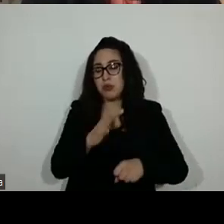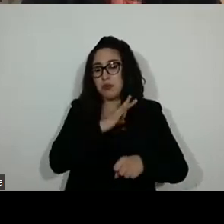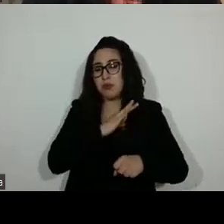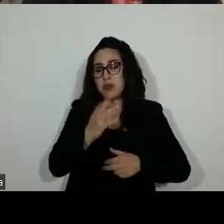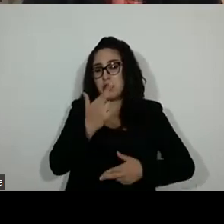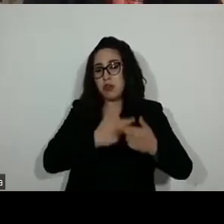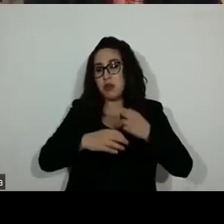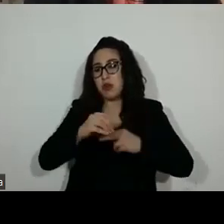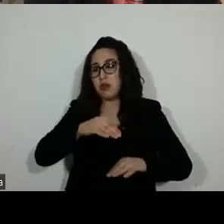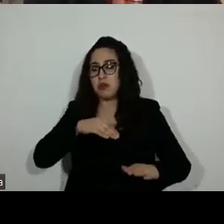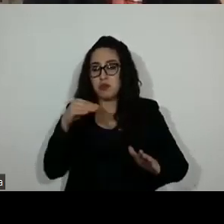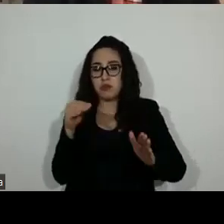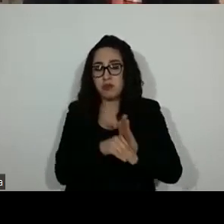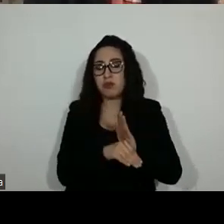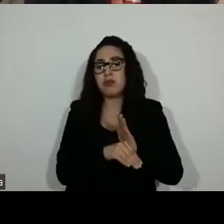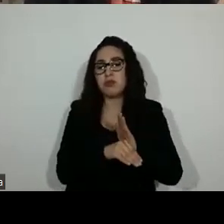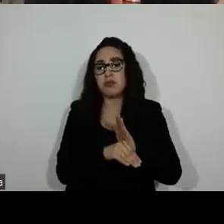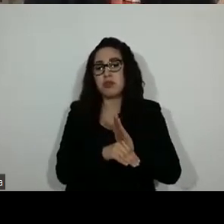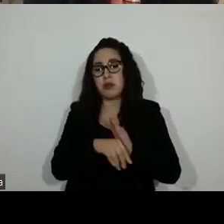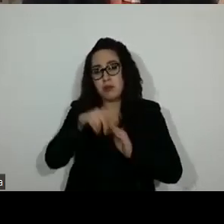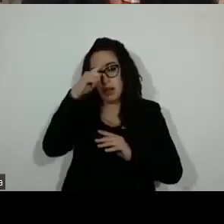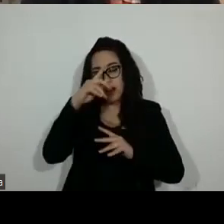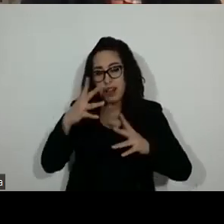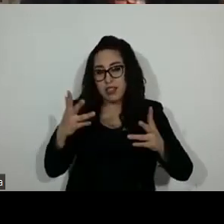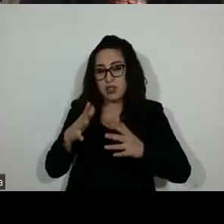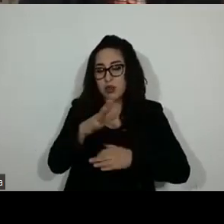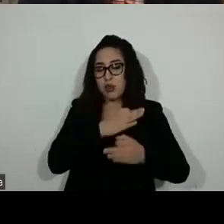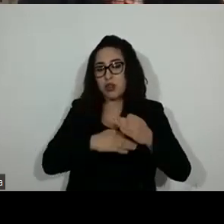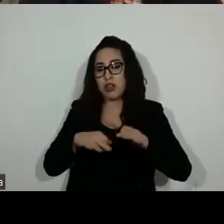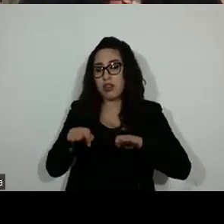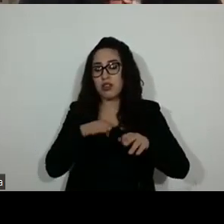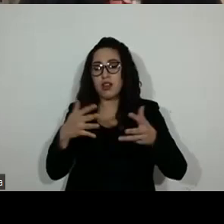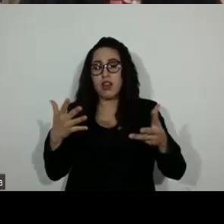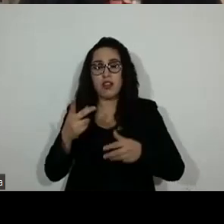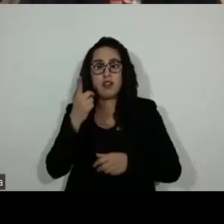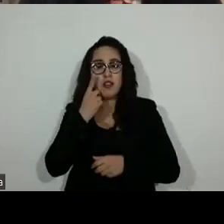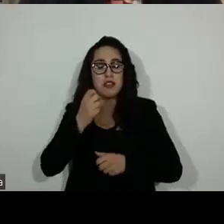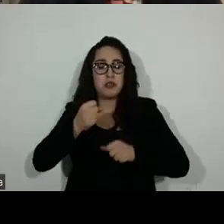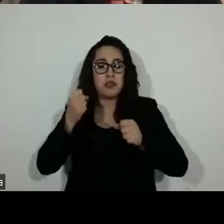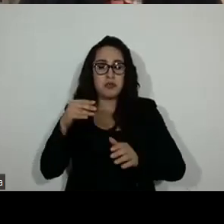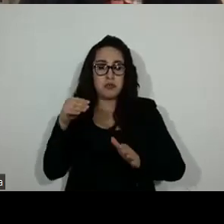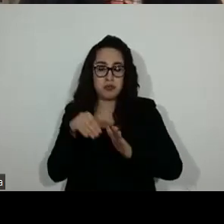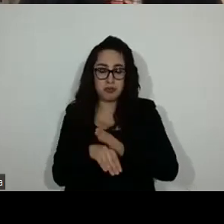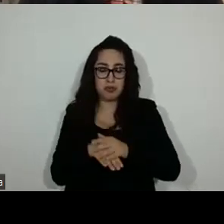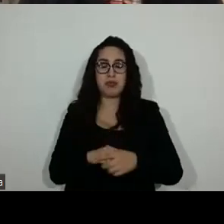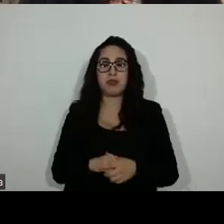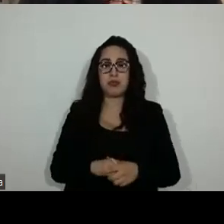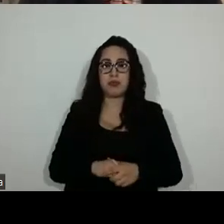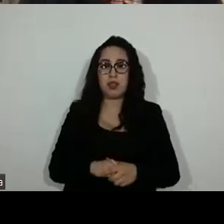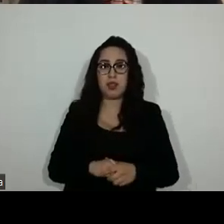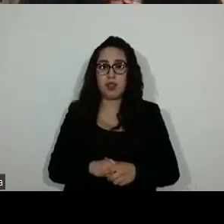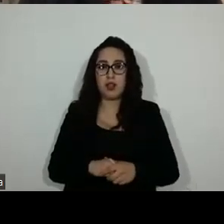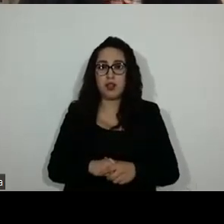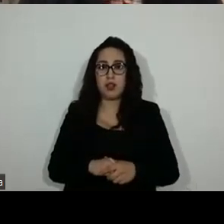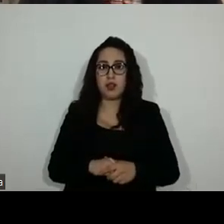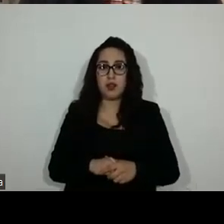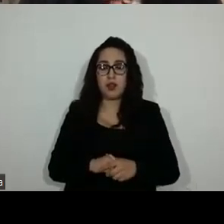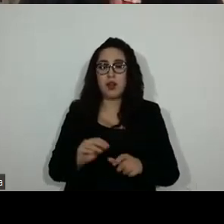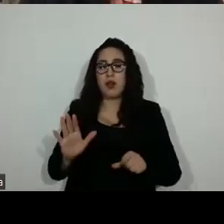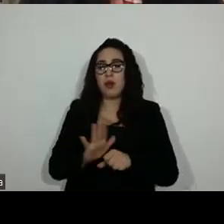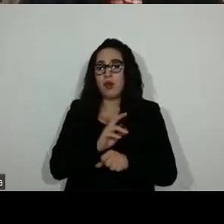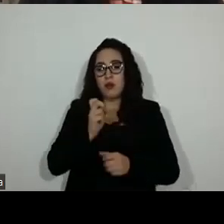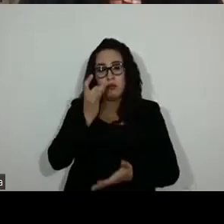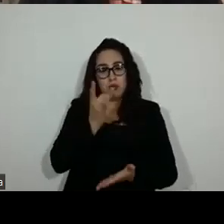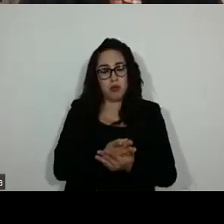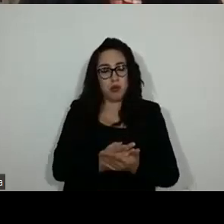la legalidad del quehacer legislativo. Es así que se plantea la concentración en un solo precepto